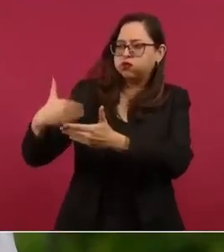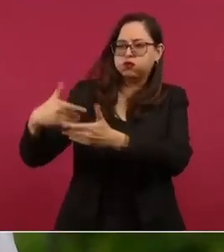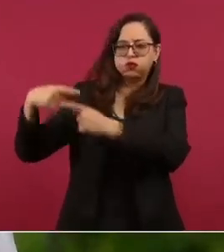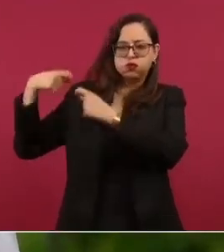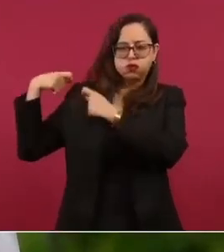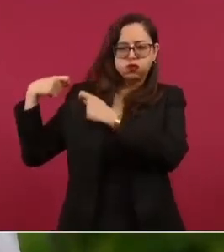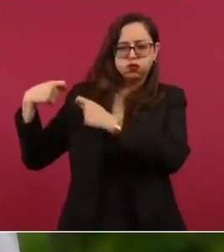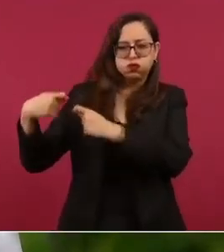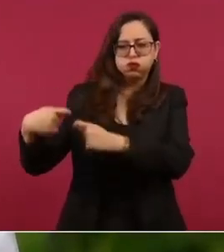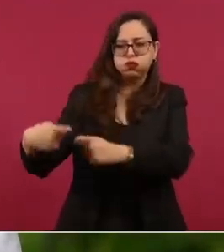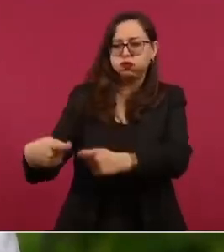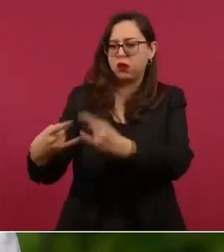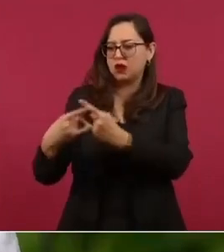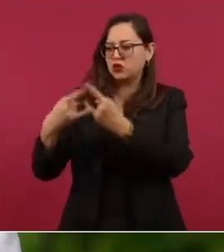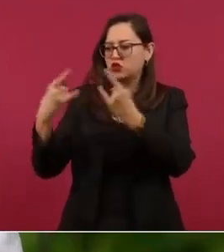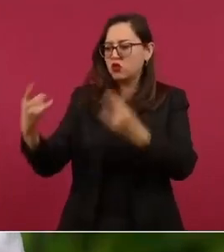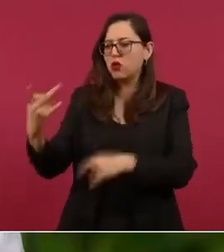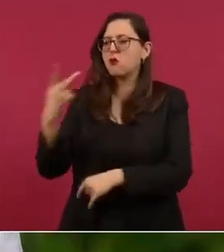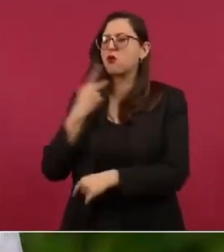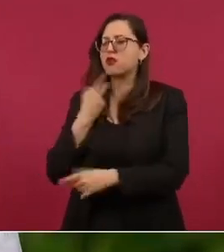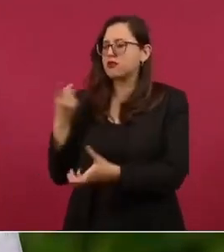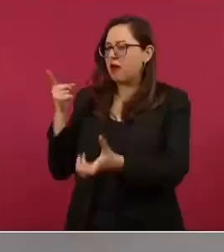historia política